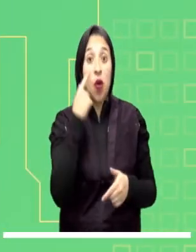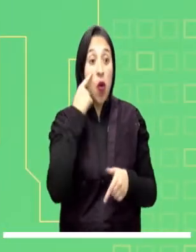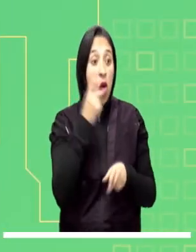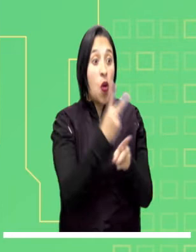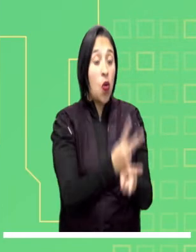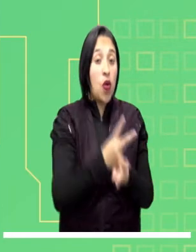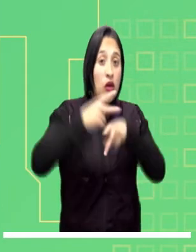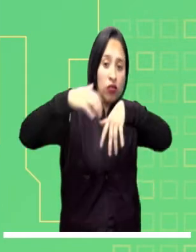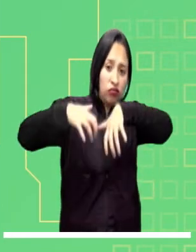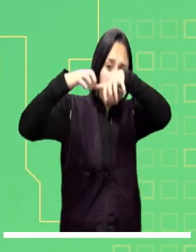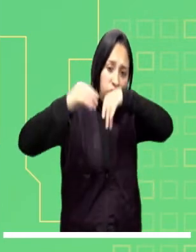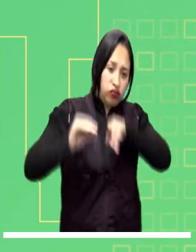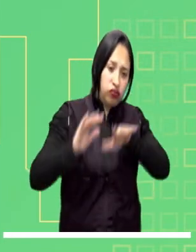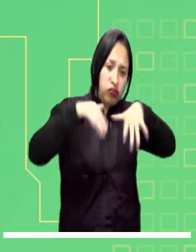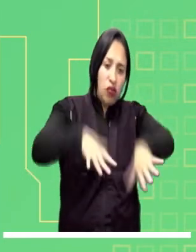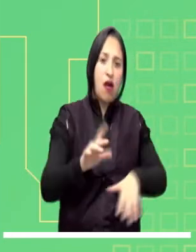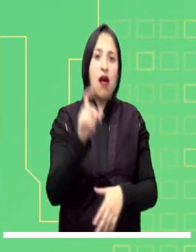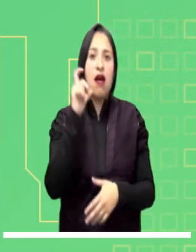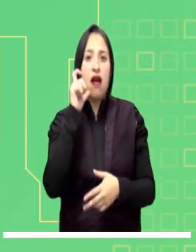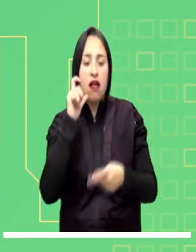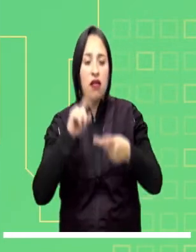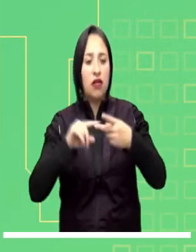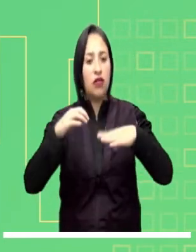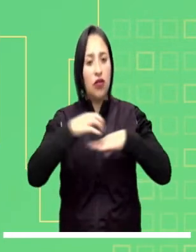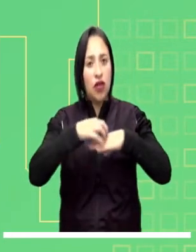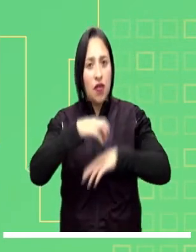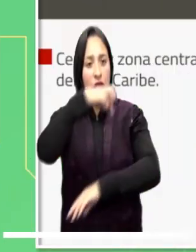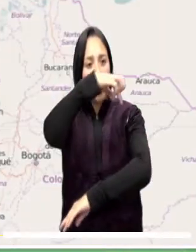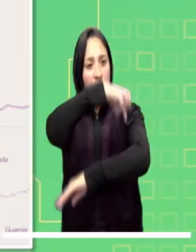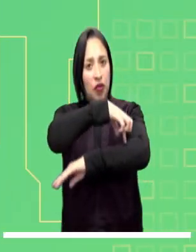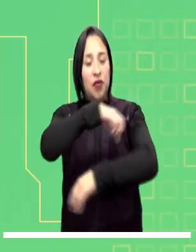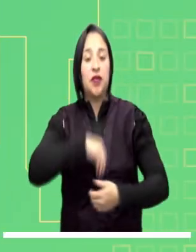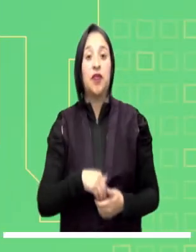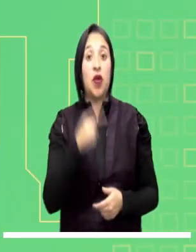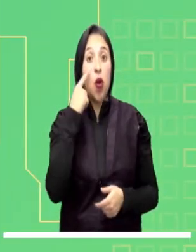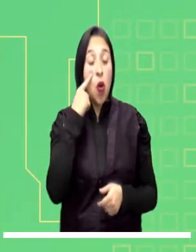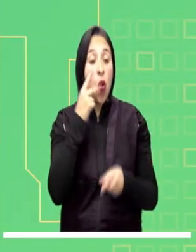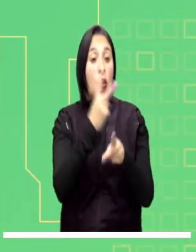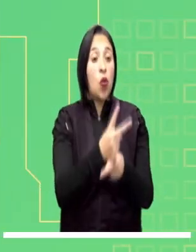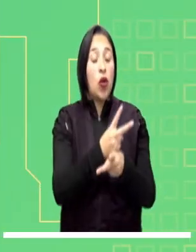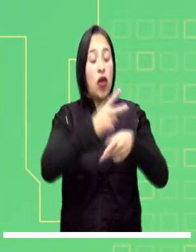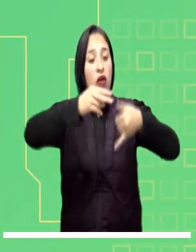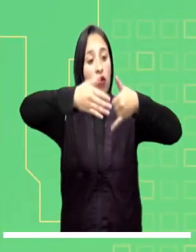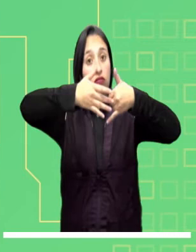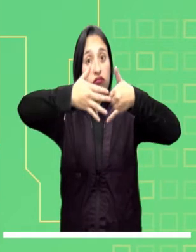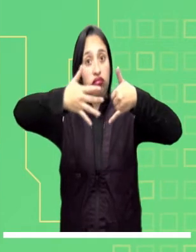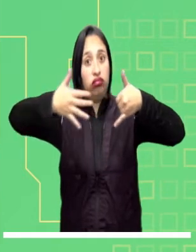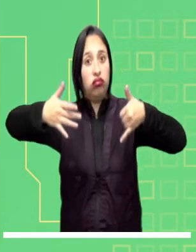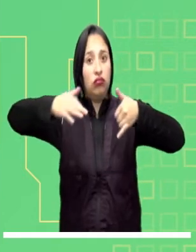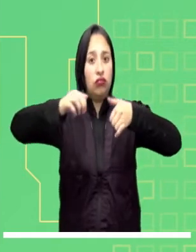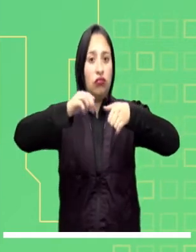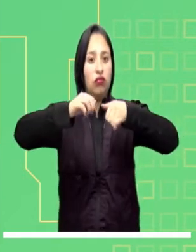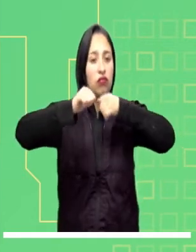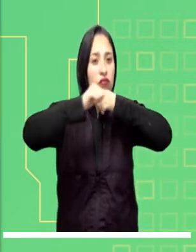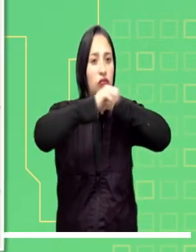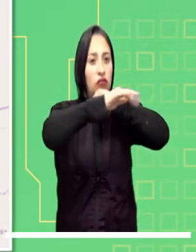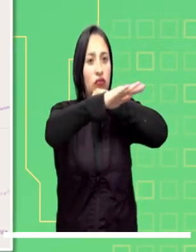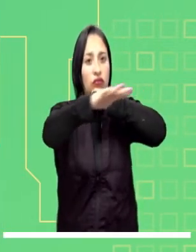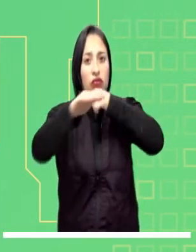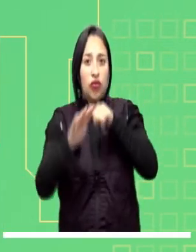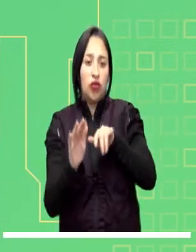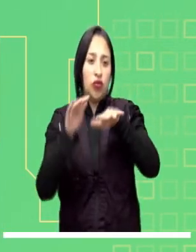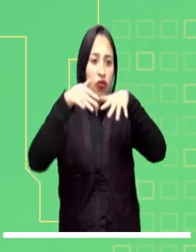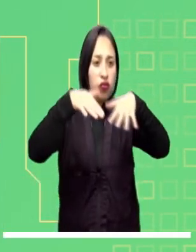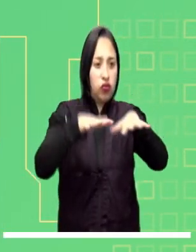cuidado con posibles deslizamientos de tierra en los departamentos de Caldas, Tolima y Putumayo. Se recomienda precaución en el Mar Caribe Central por alto